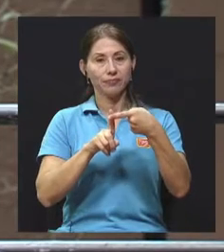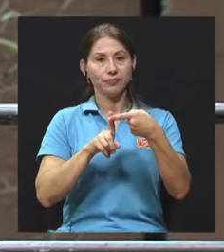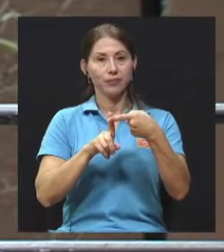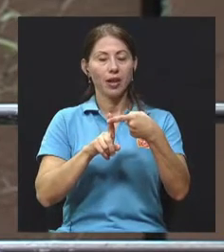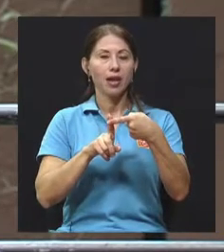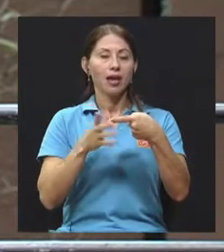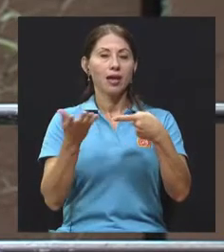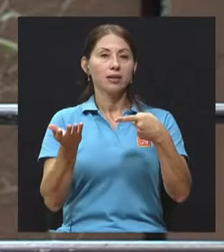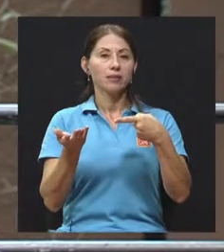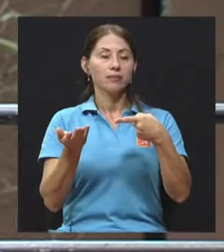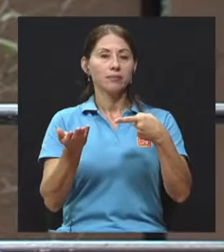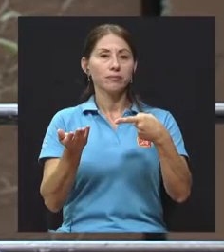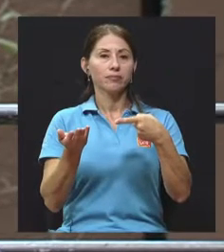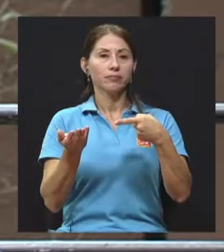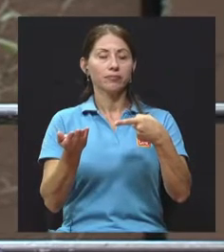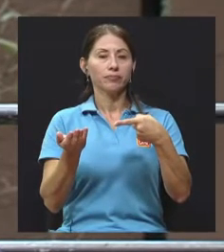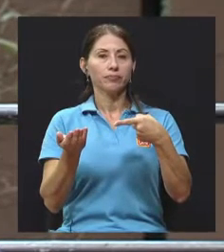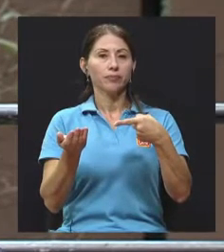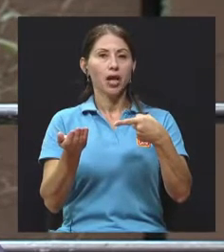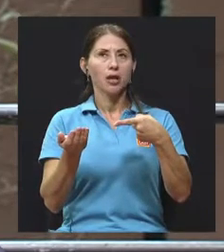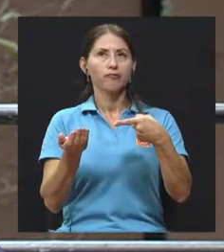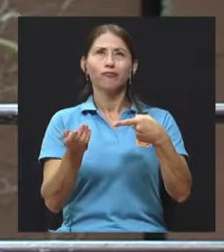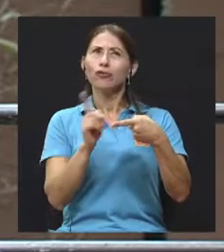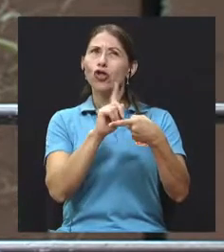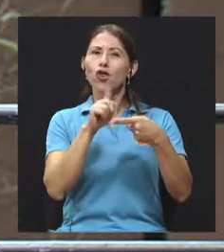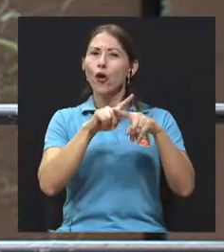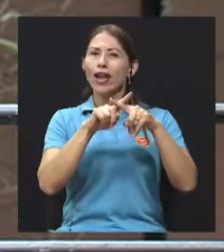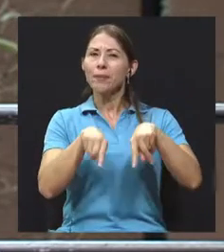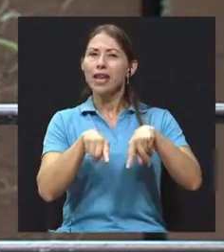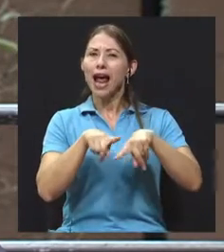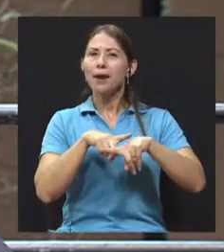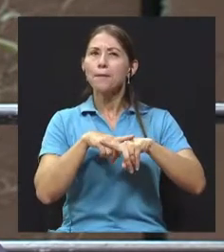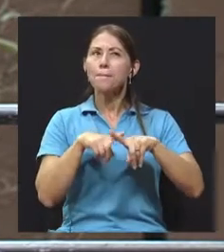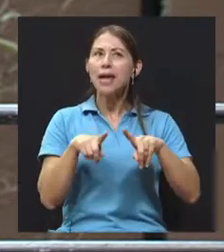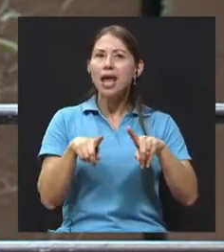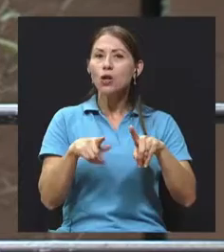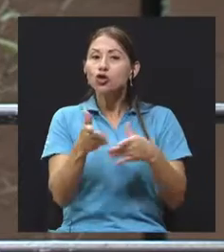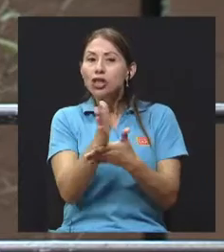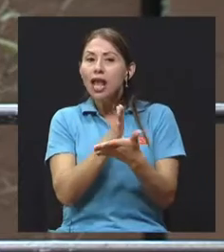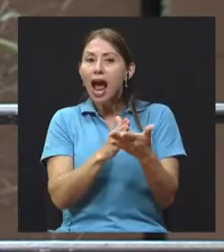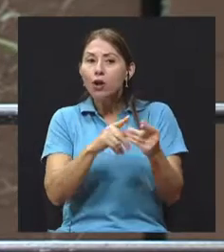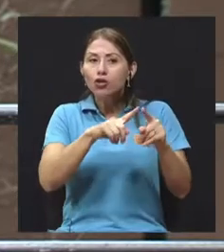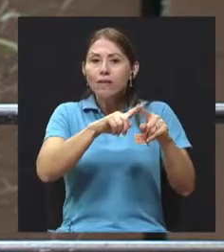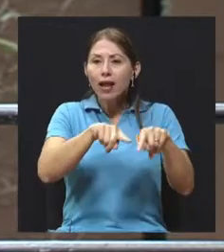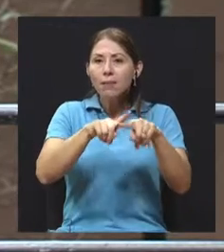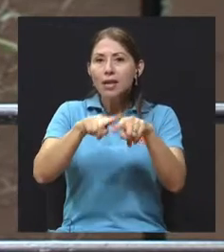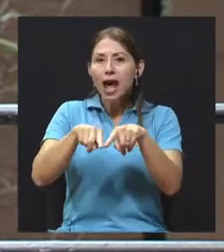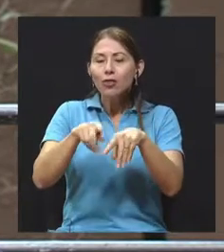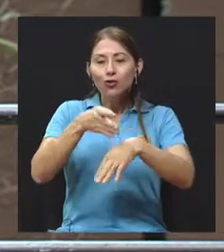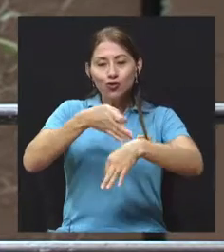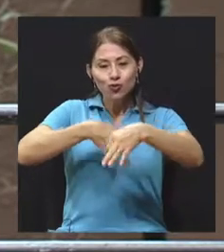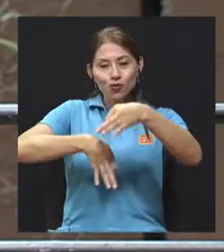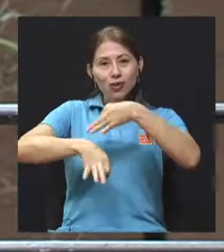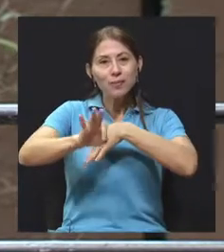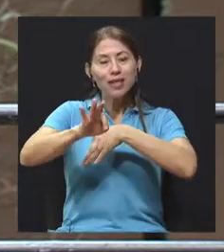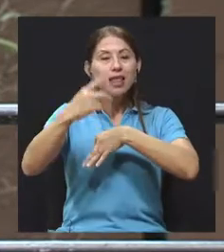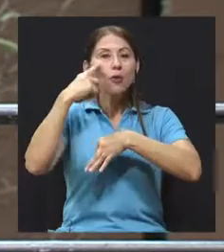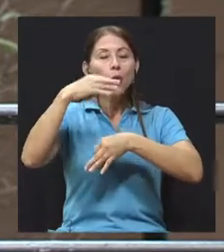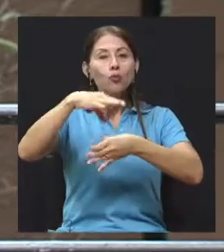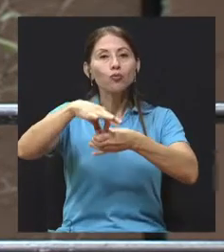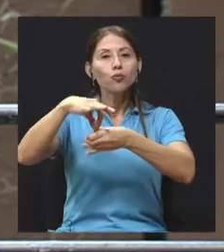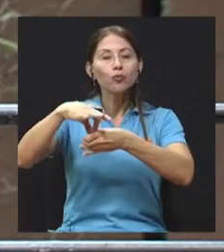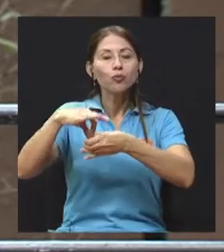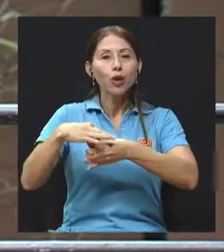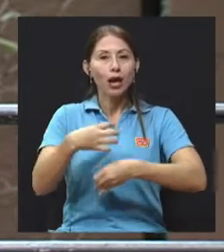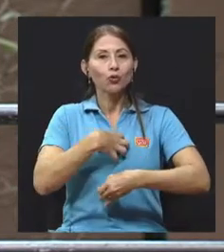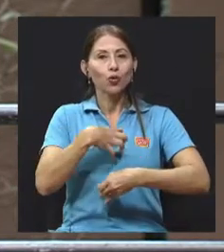un poco no eliminar, pero sí lo que se va eliminando, ir sustituyéndolo por especies autóctonas del Valle Intermontano